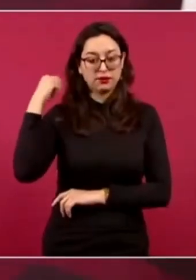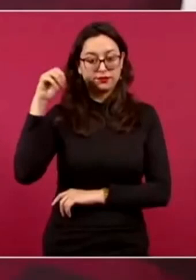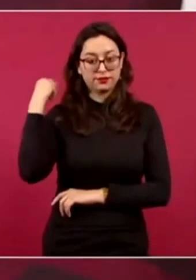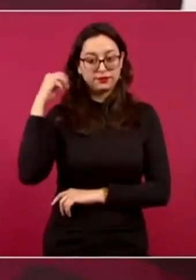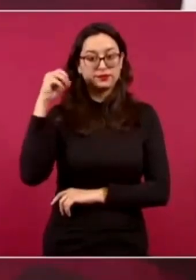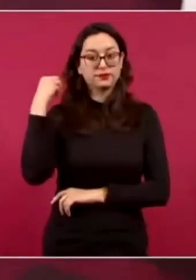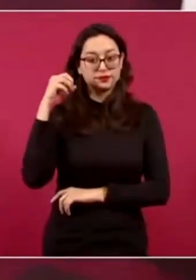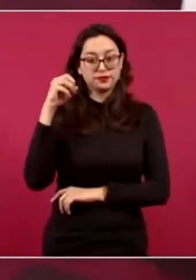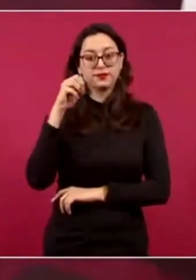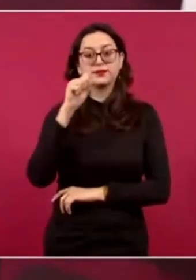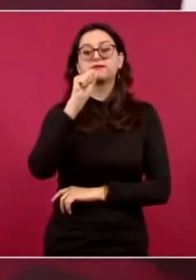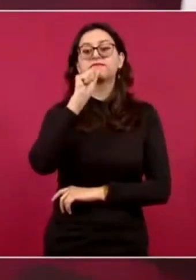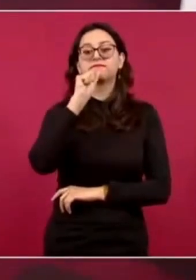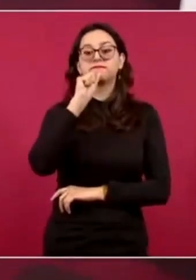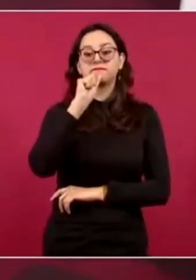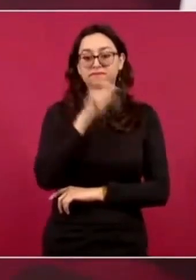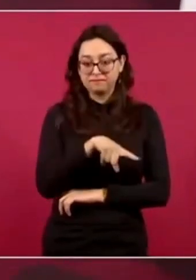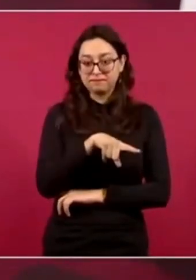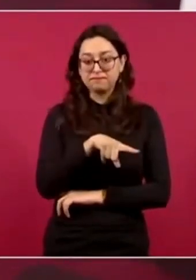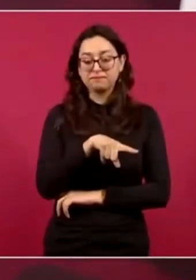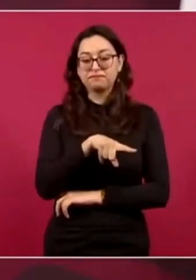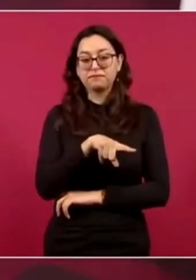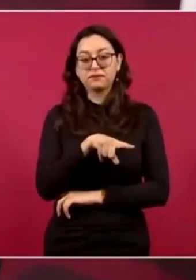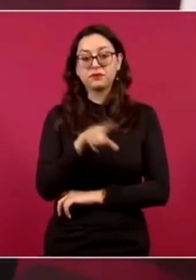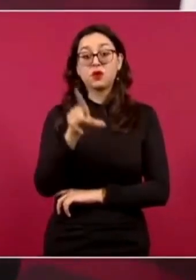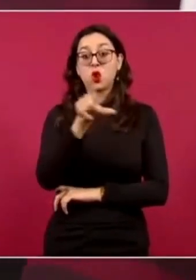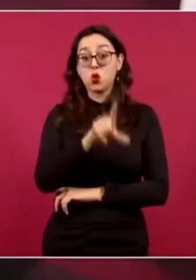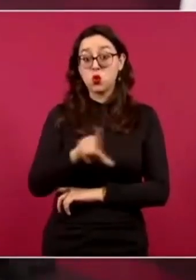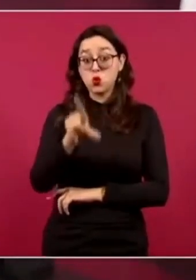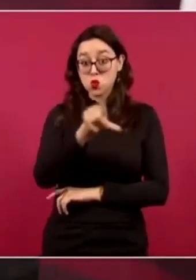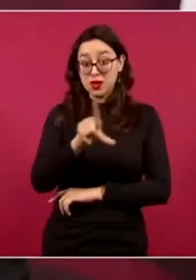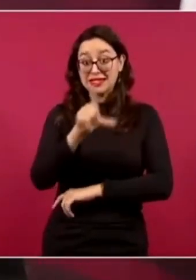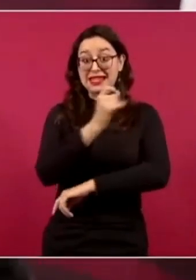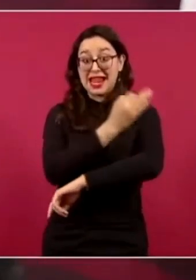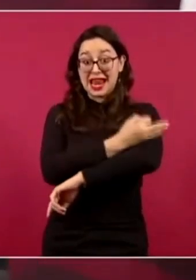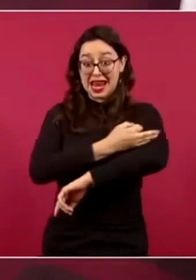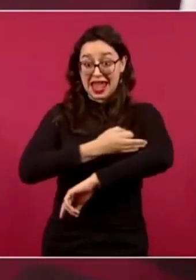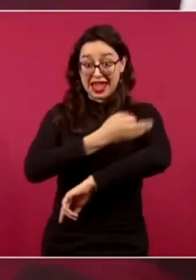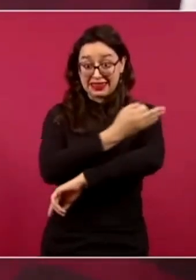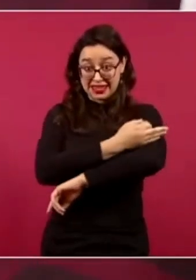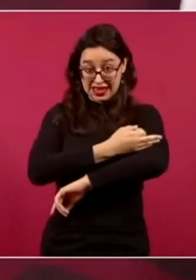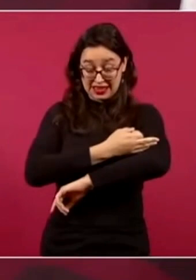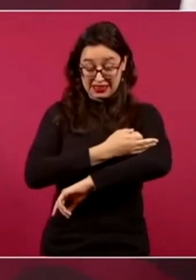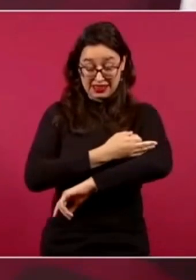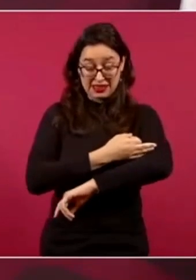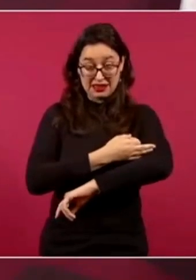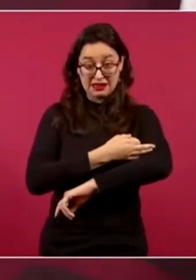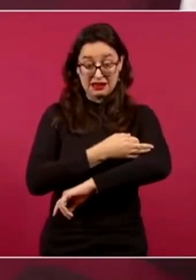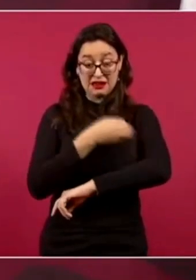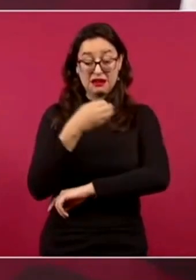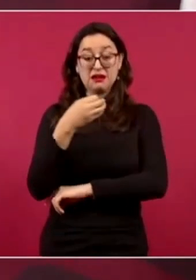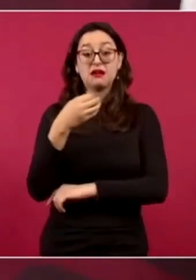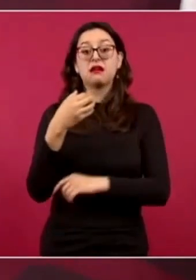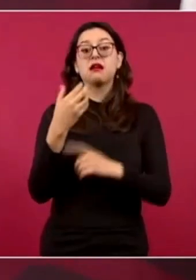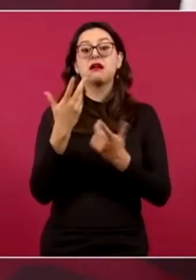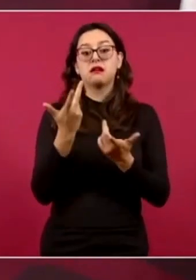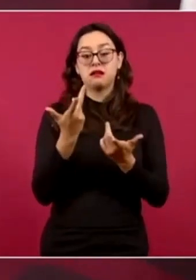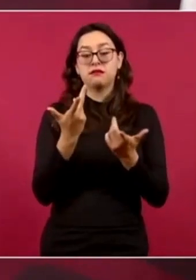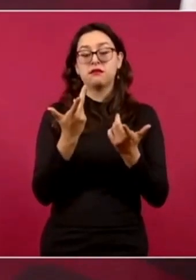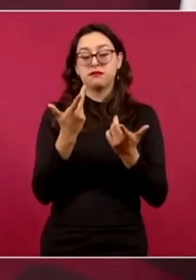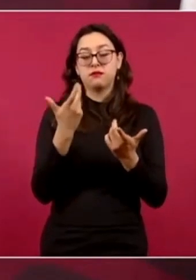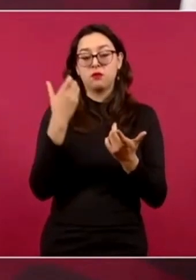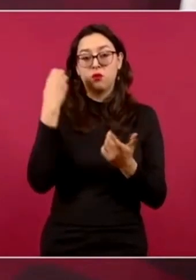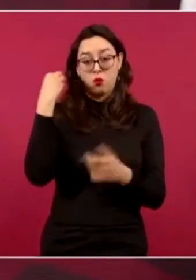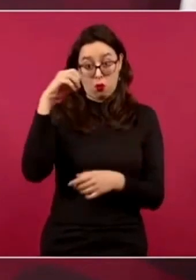también llegando a Oaxaca en la tarde de lunes reunión para evaluar